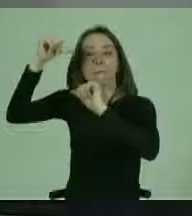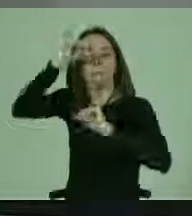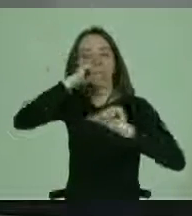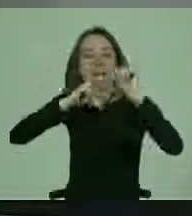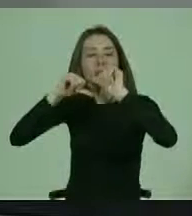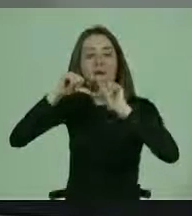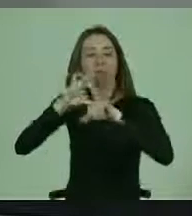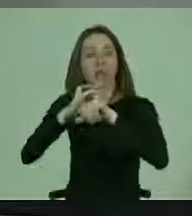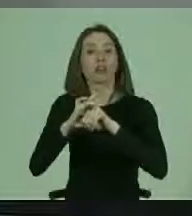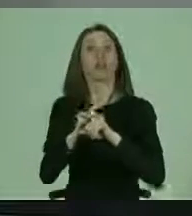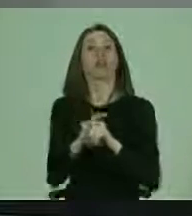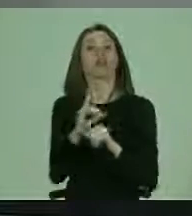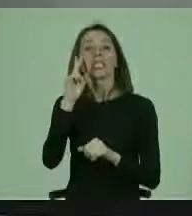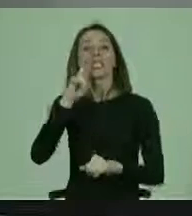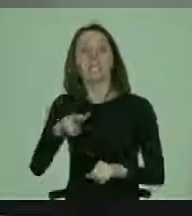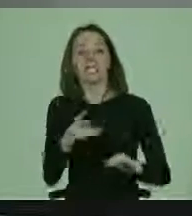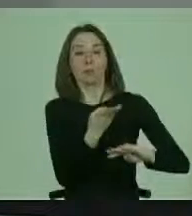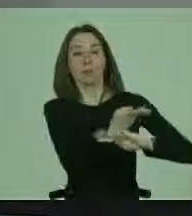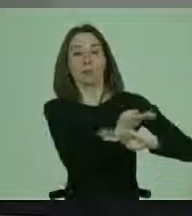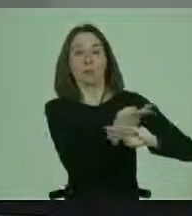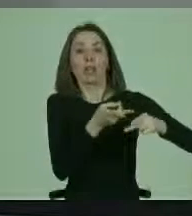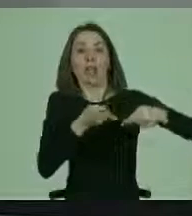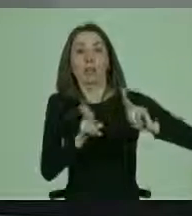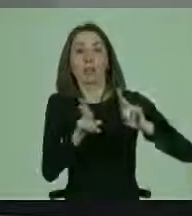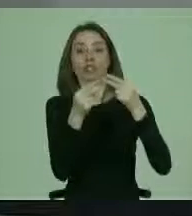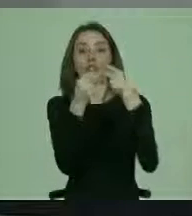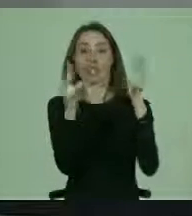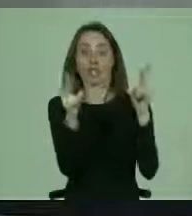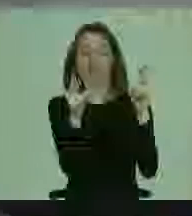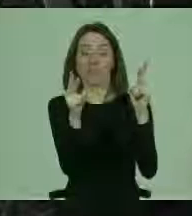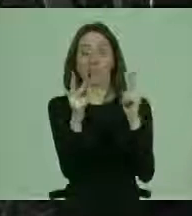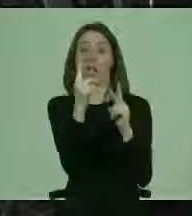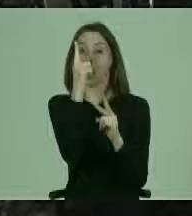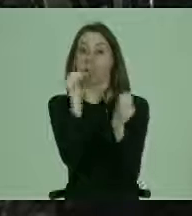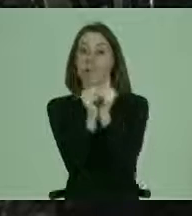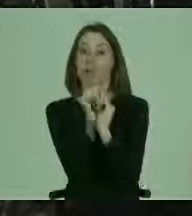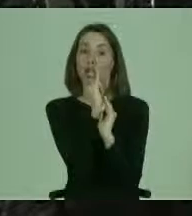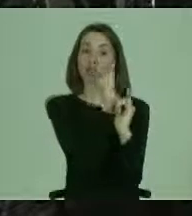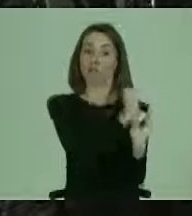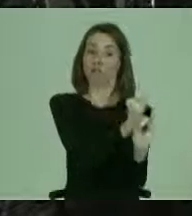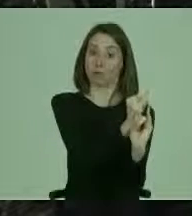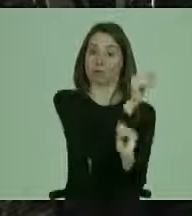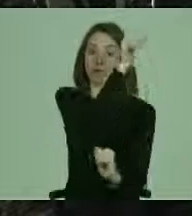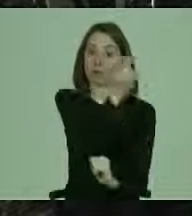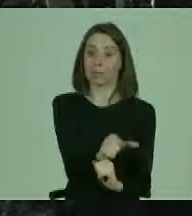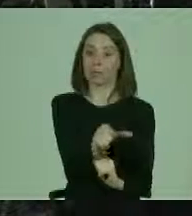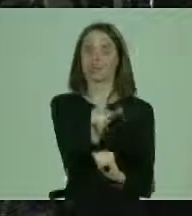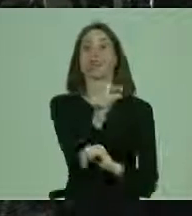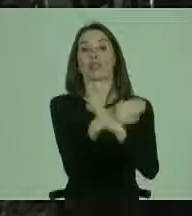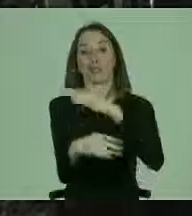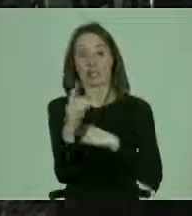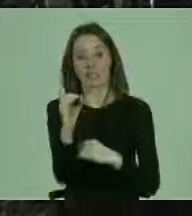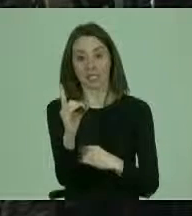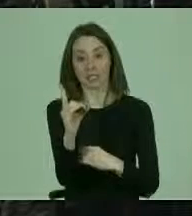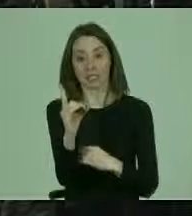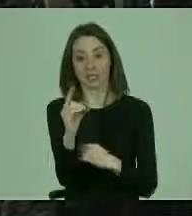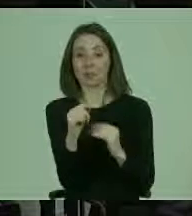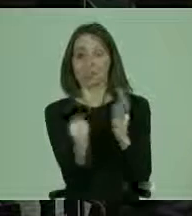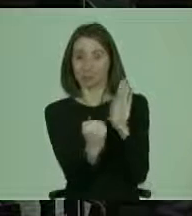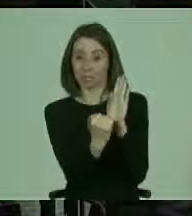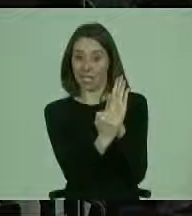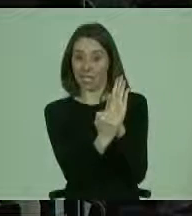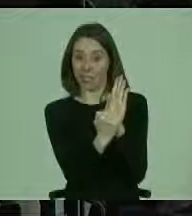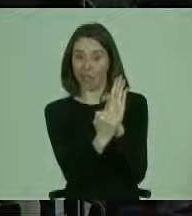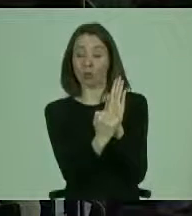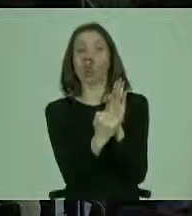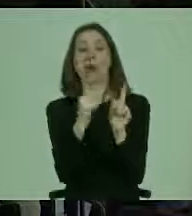sin el consentimiento libre e informado de las personas con discapacidad. Por lo tanto, en el artículo